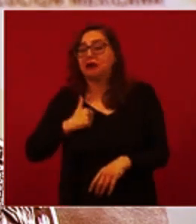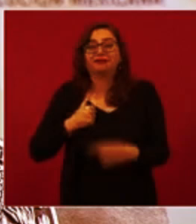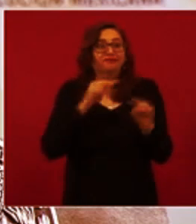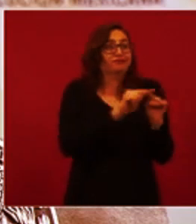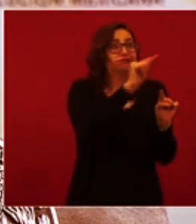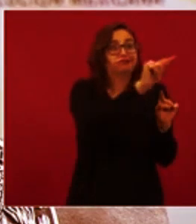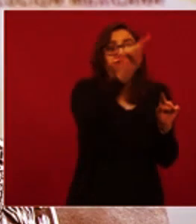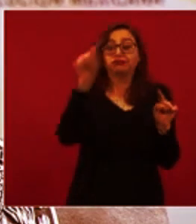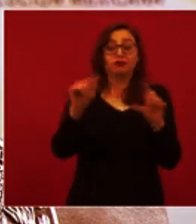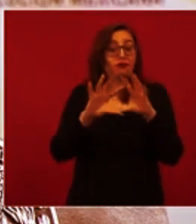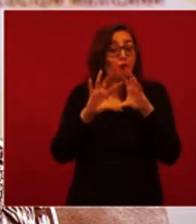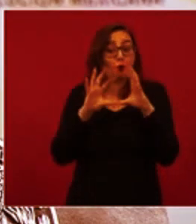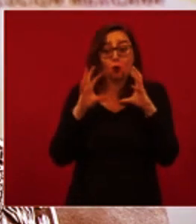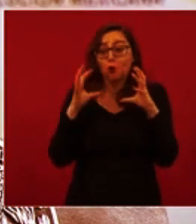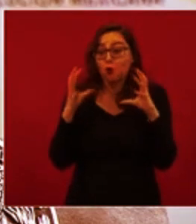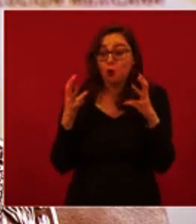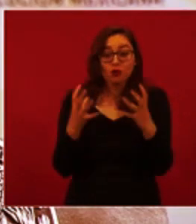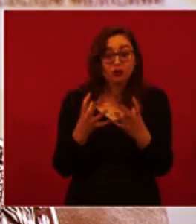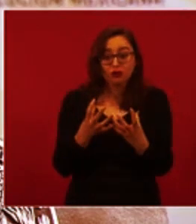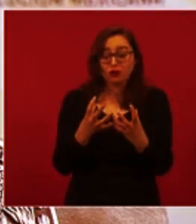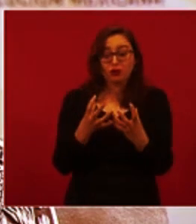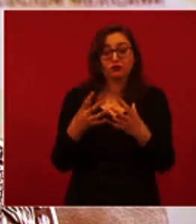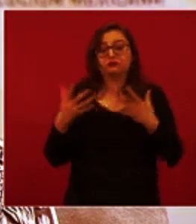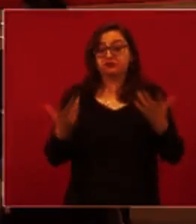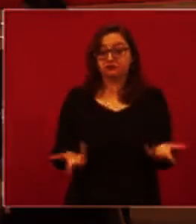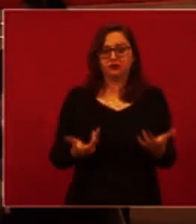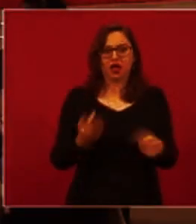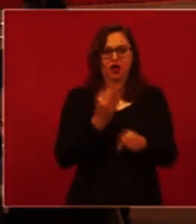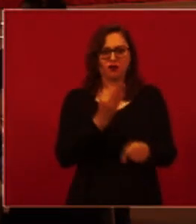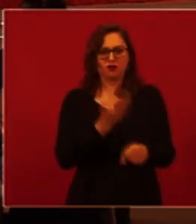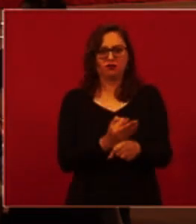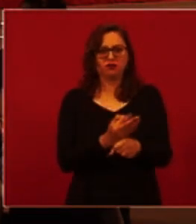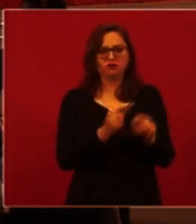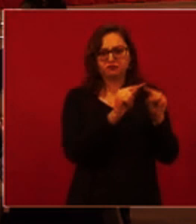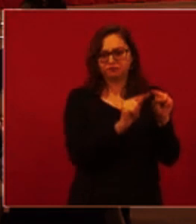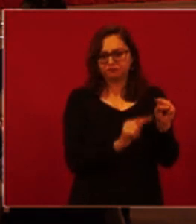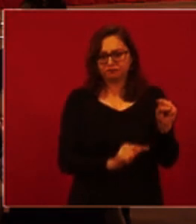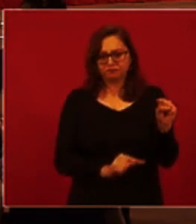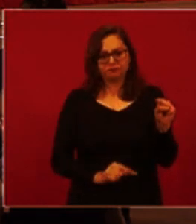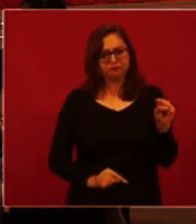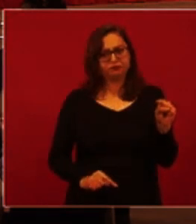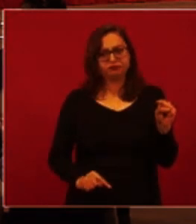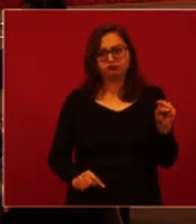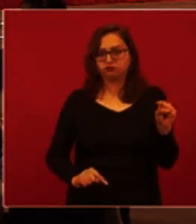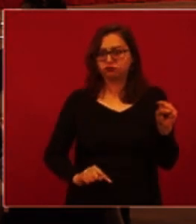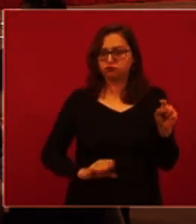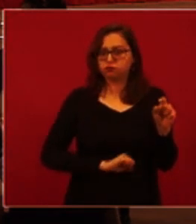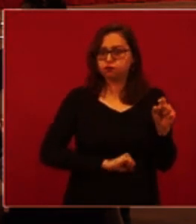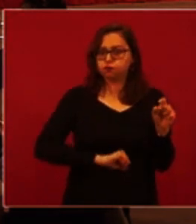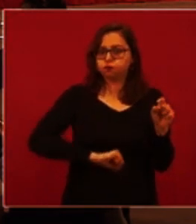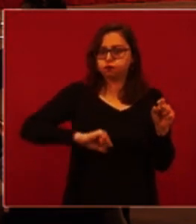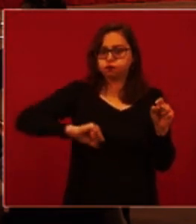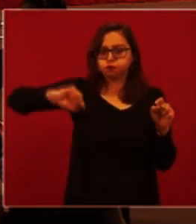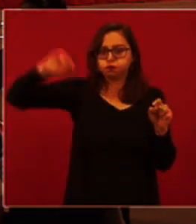eventualmente ocurrirá en todo el mundo. Este cambio drástico de la tendencia, veníamos ya de bajada y súbitamente